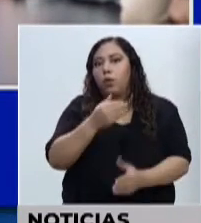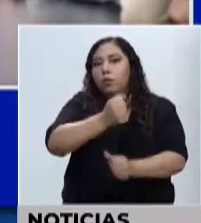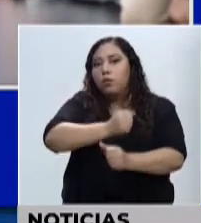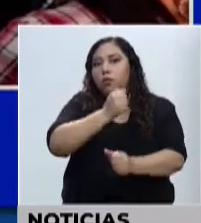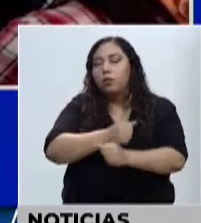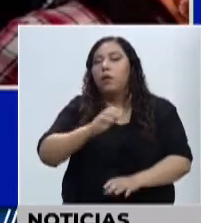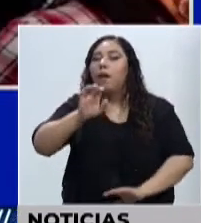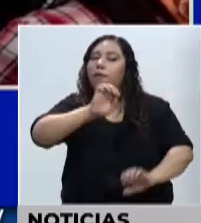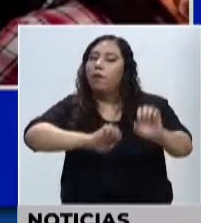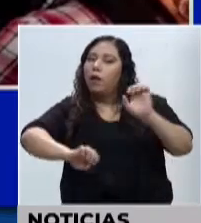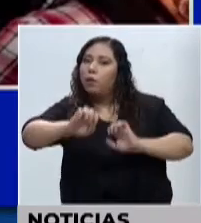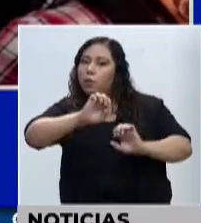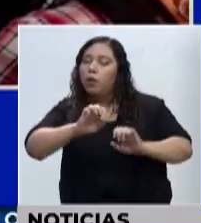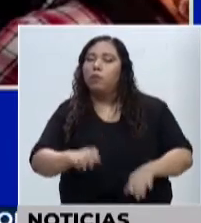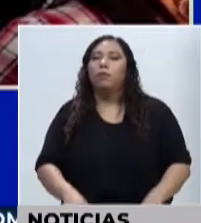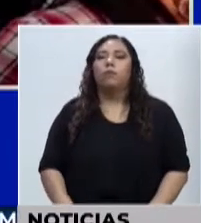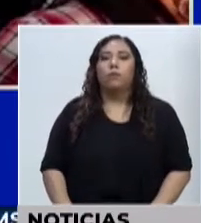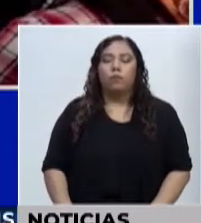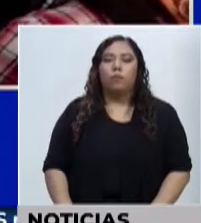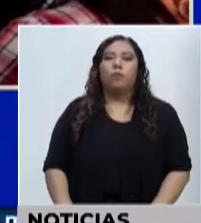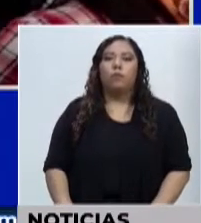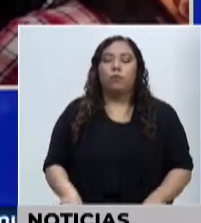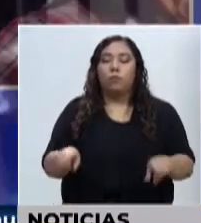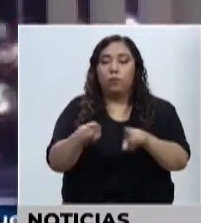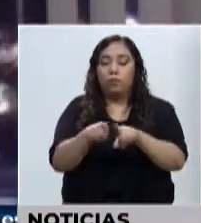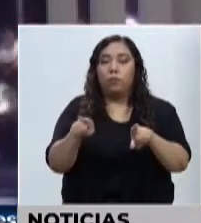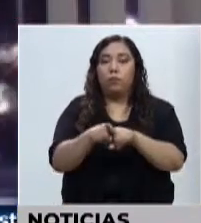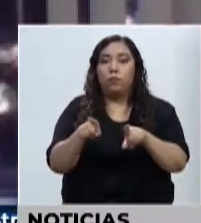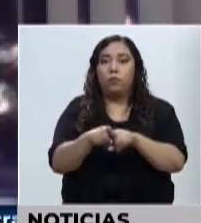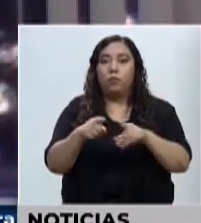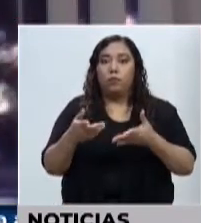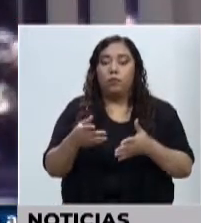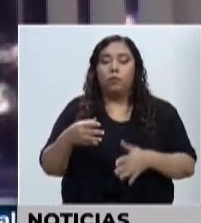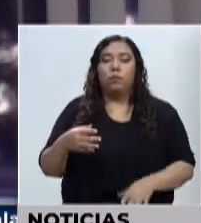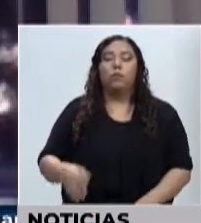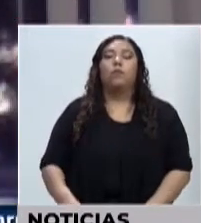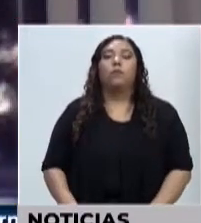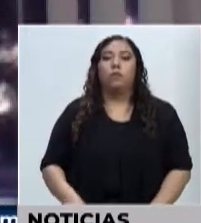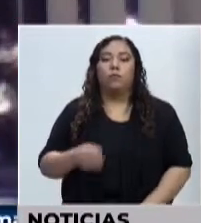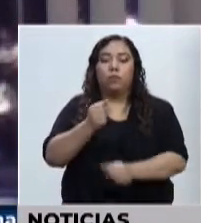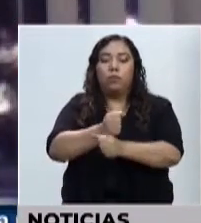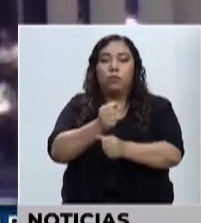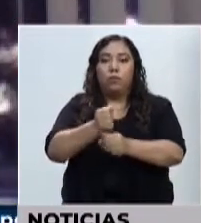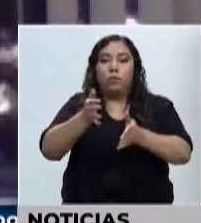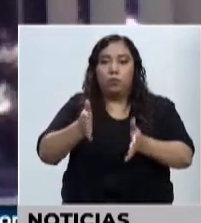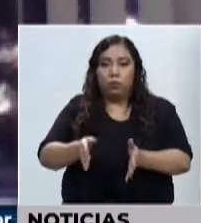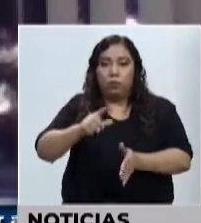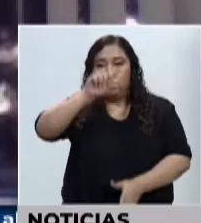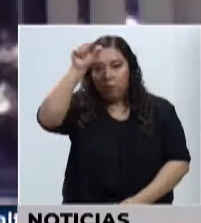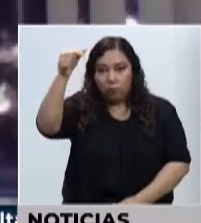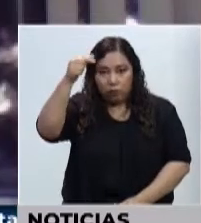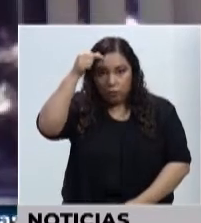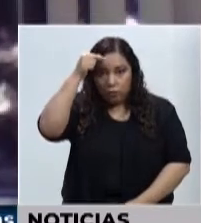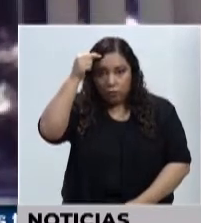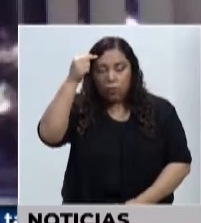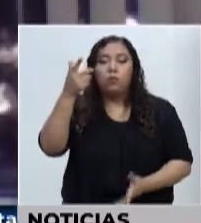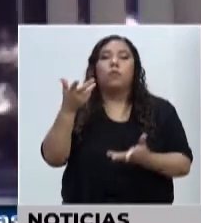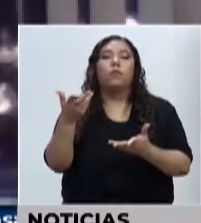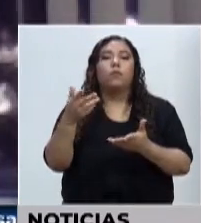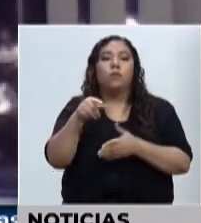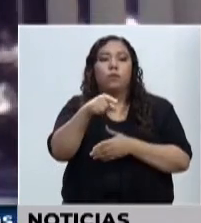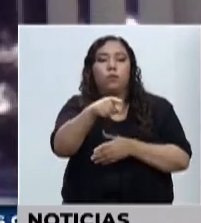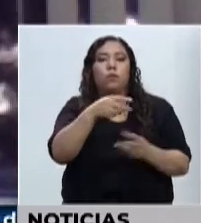cultura de la atención al ciudadano de parte de los funcionarios públicos que se centren en el ciudadano.